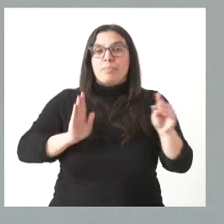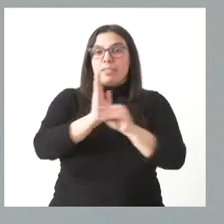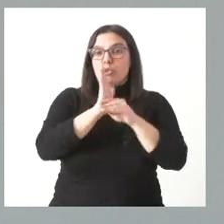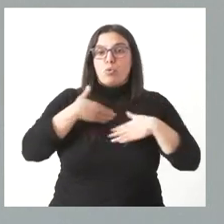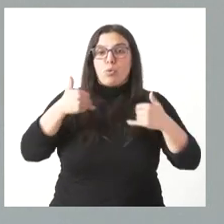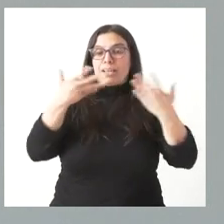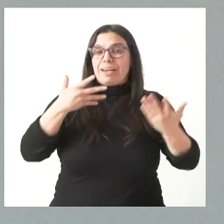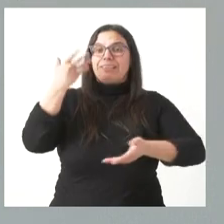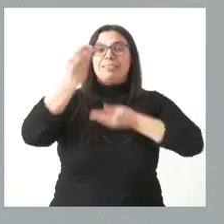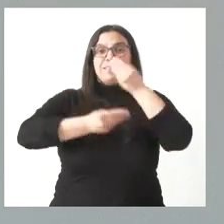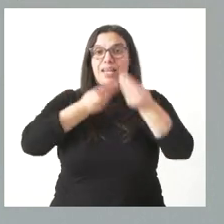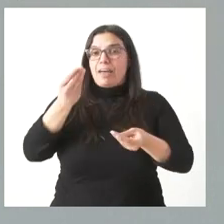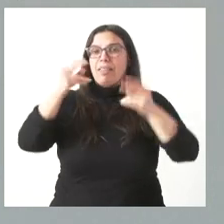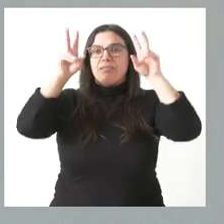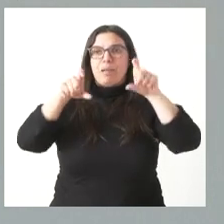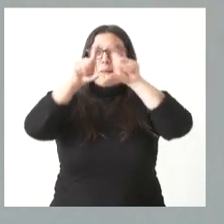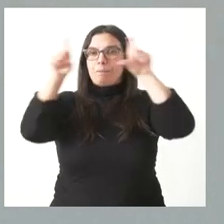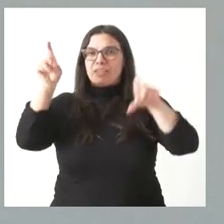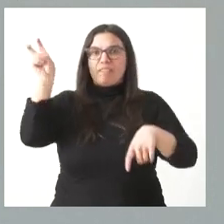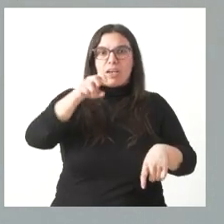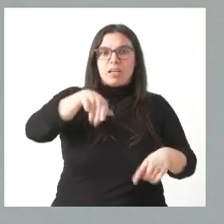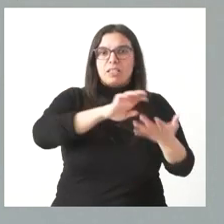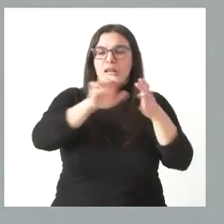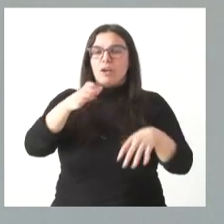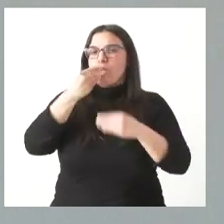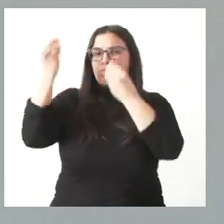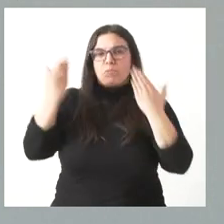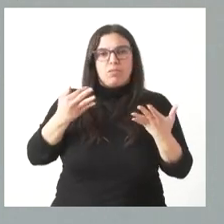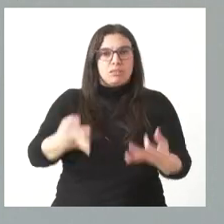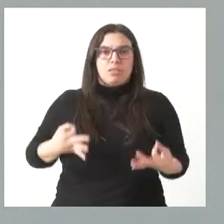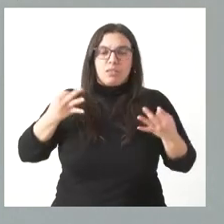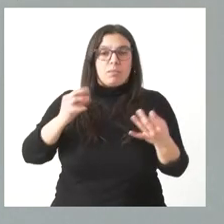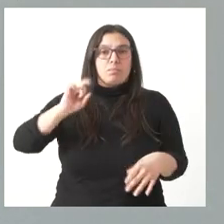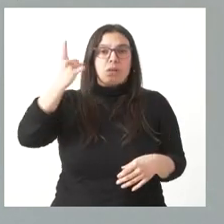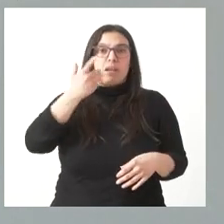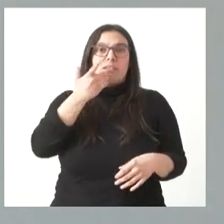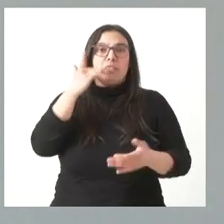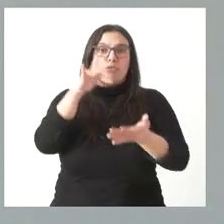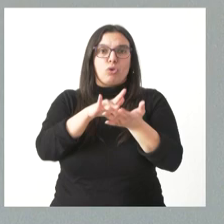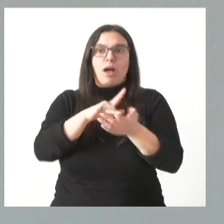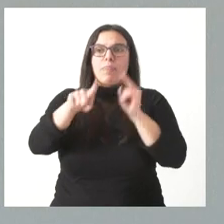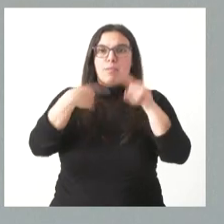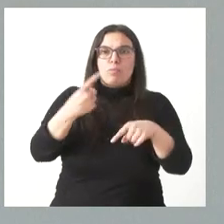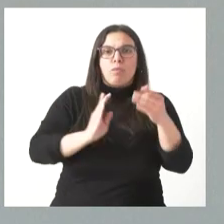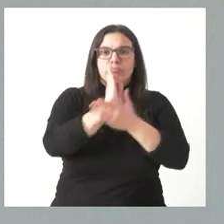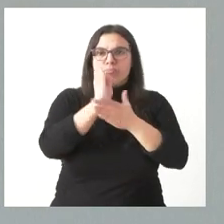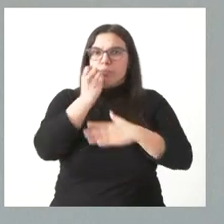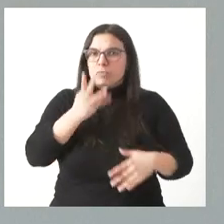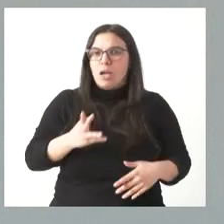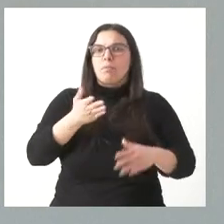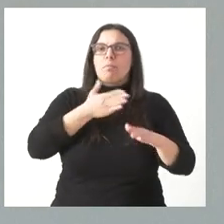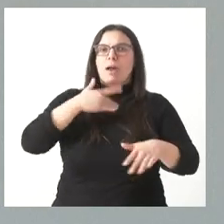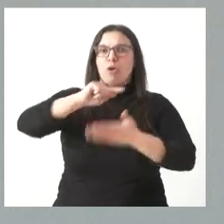se lleve a cabo de carácter empresarial en Castilla y León siempre es bienvenida, especialmente si es una inversión productiva que tiende a consolidar y a mantener